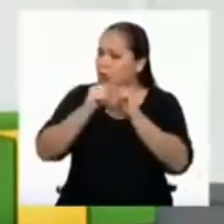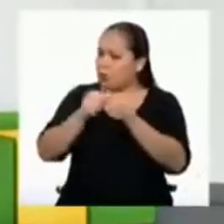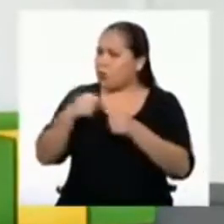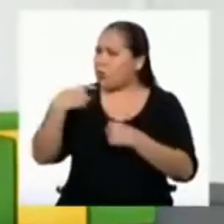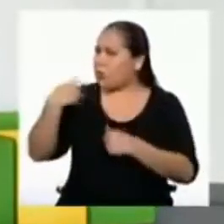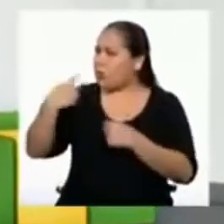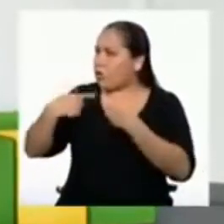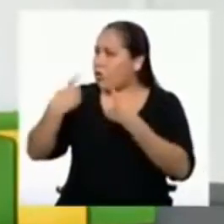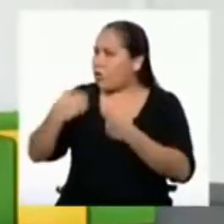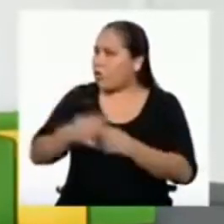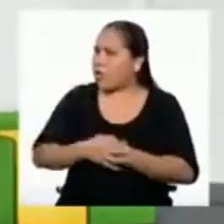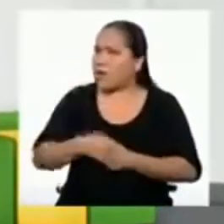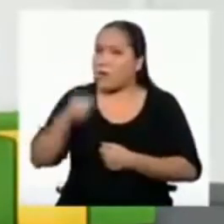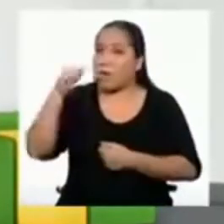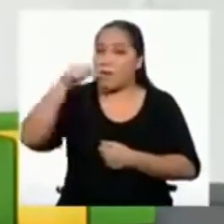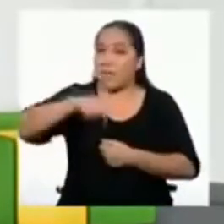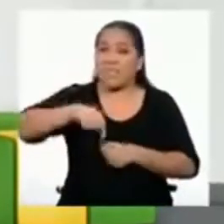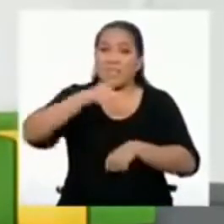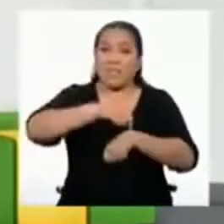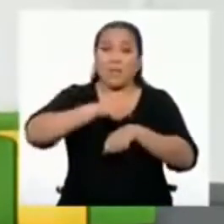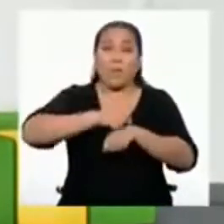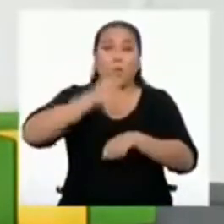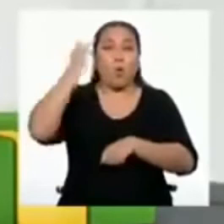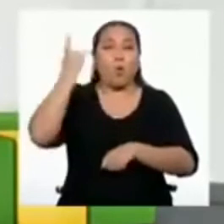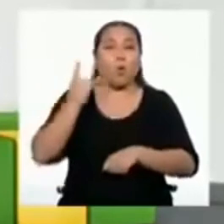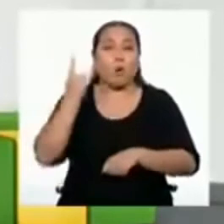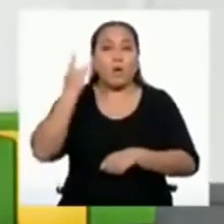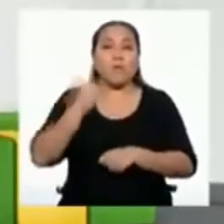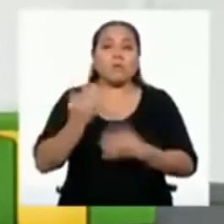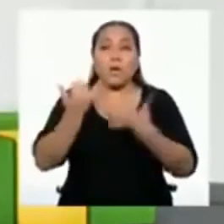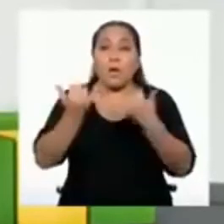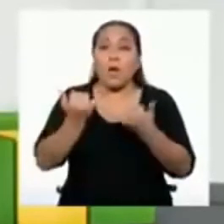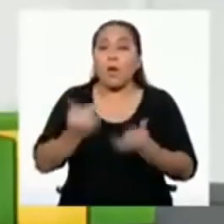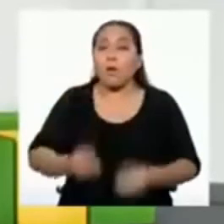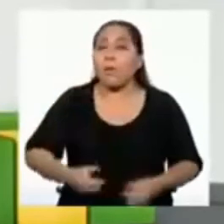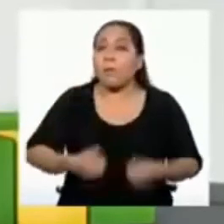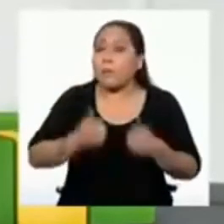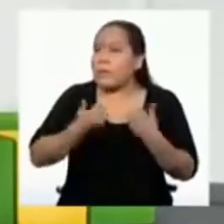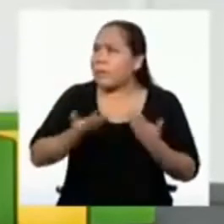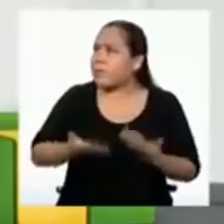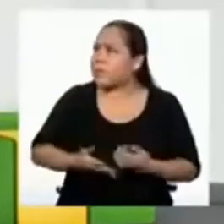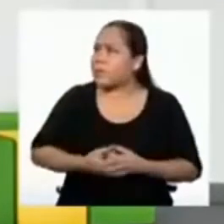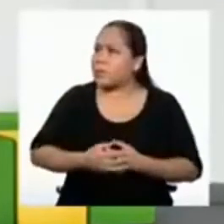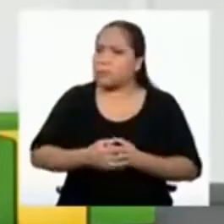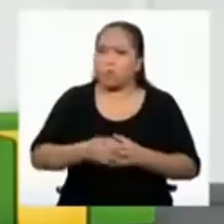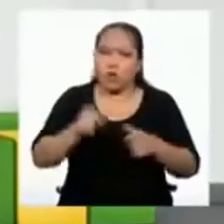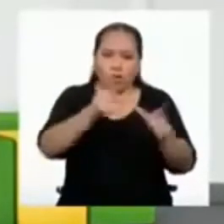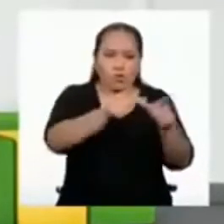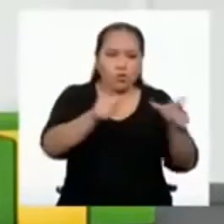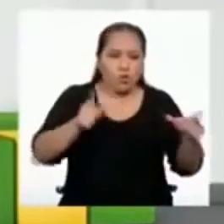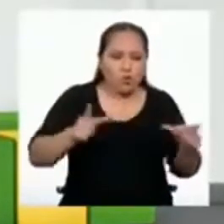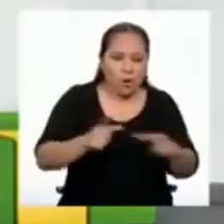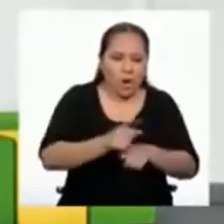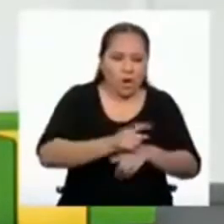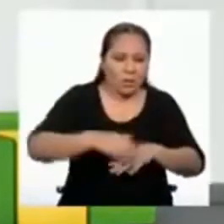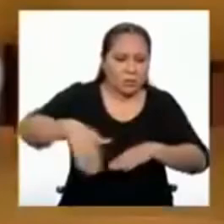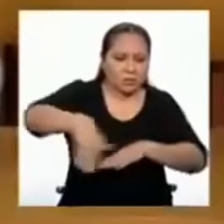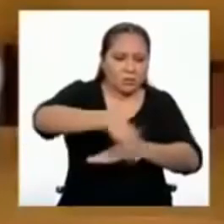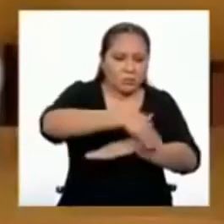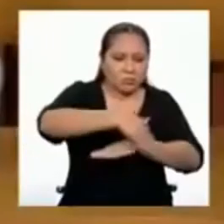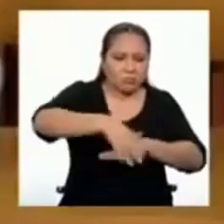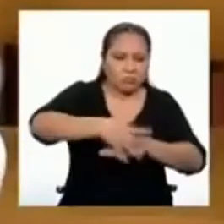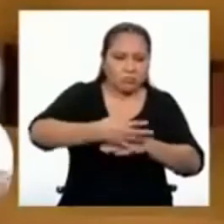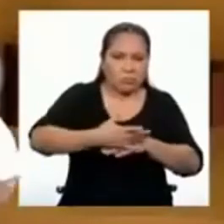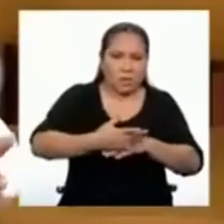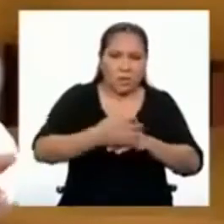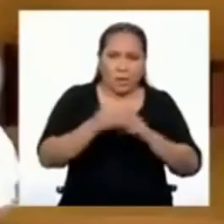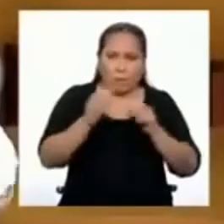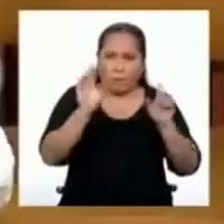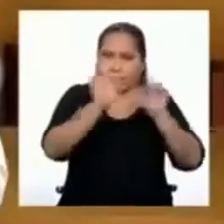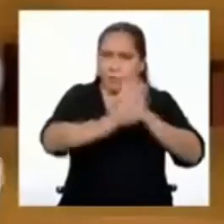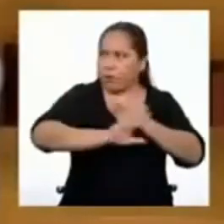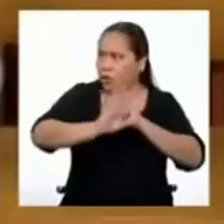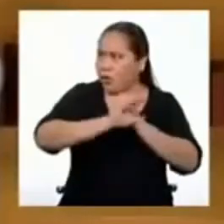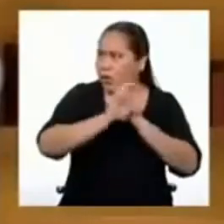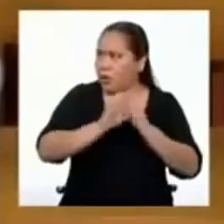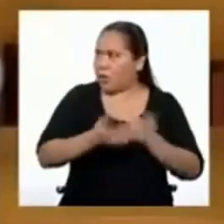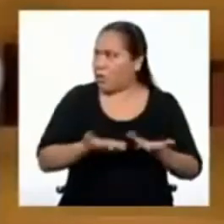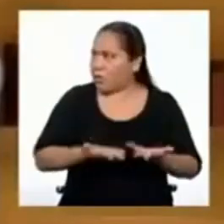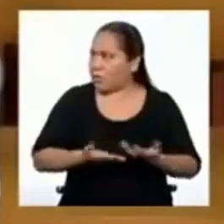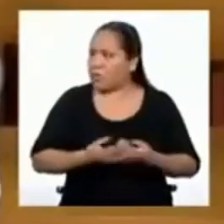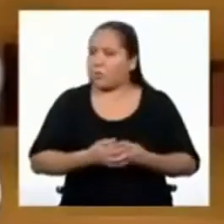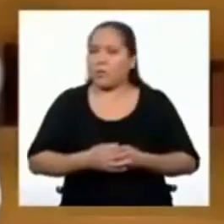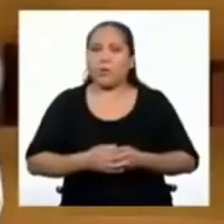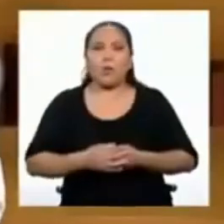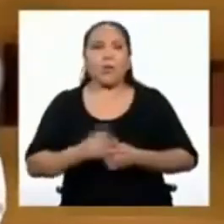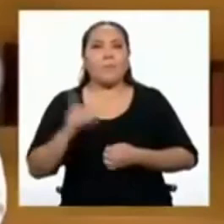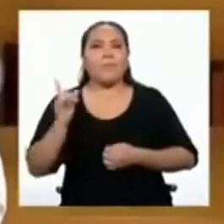comentando. En este estado de emergencia que estamos viviendo, ¿los espacios públicos son seguros? Debido a la expansión de la